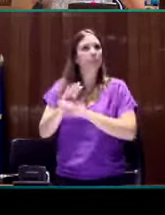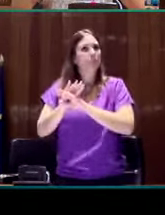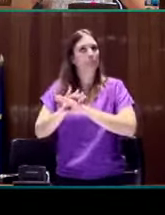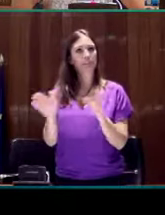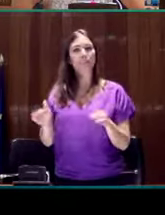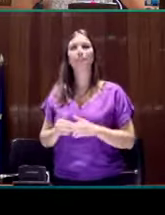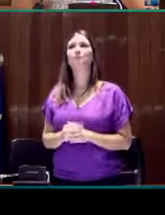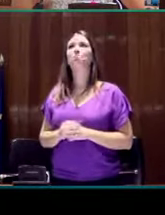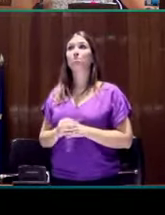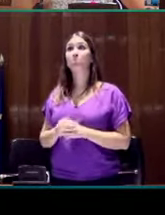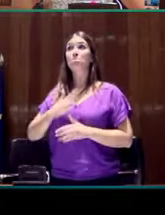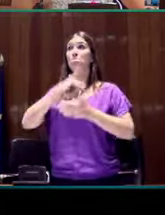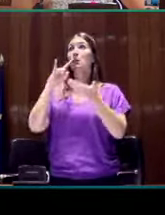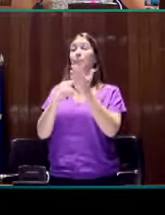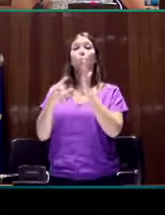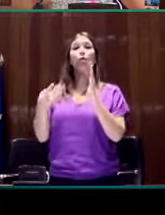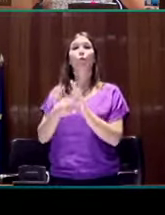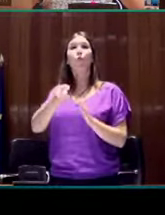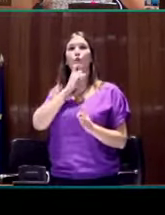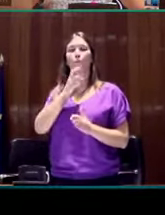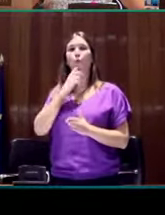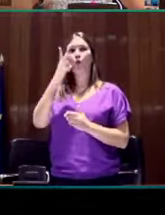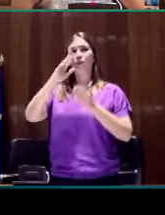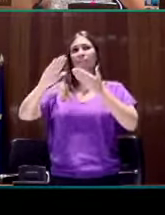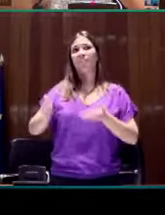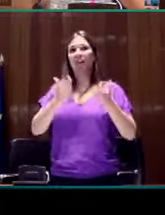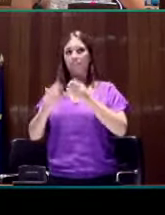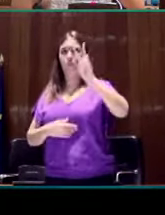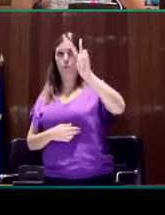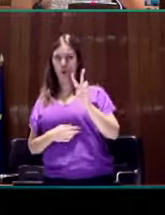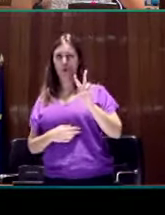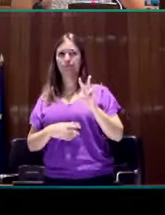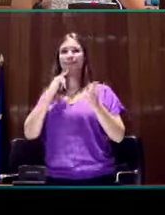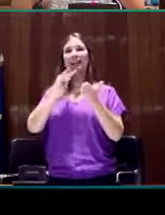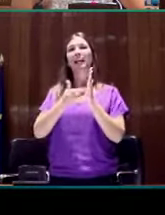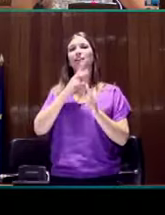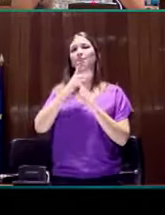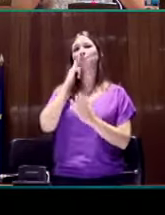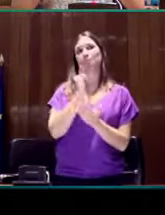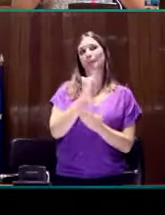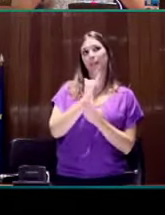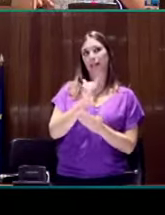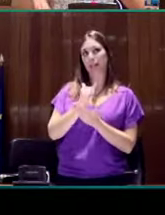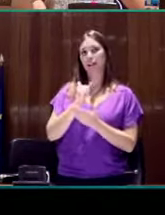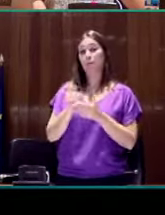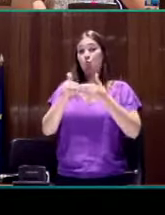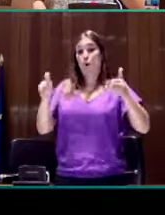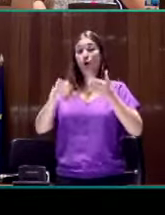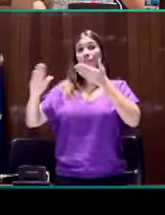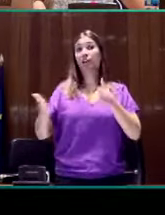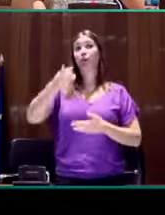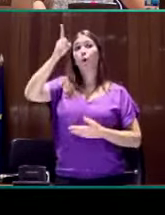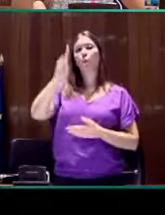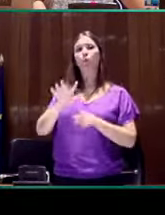Utilizamos una metodología dividida en dos fases, una metodología cuasi experimental. La primera fase